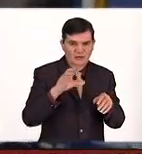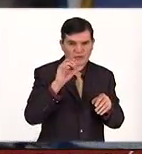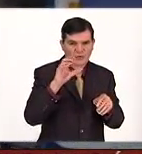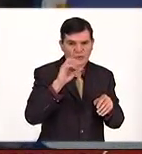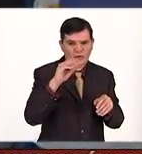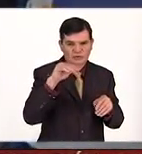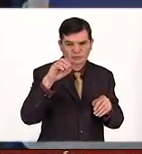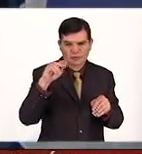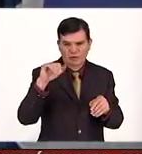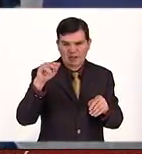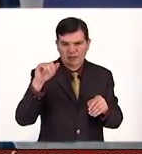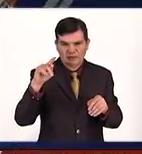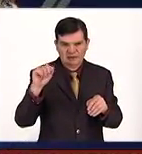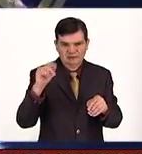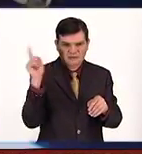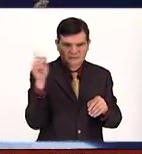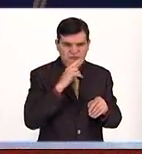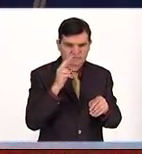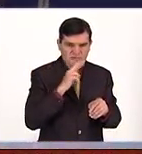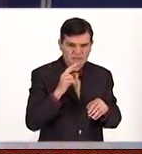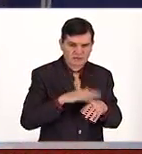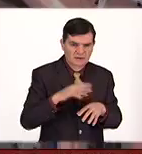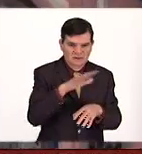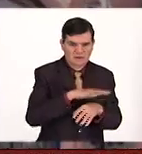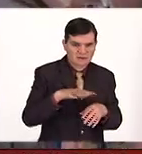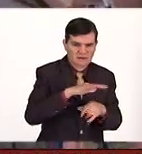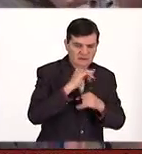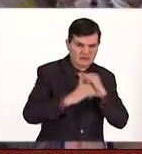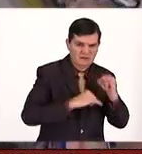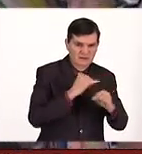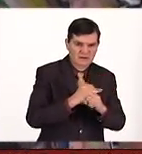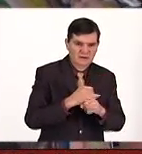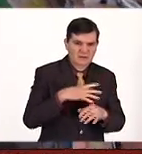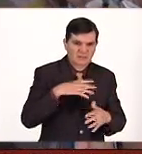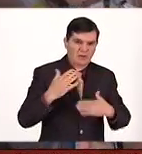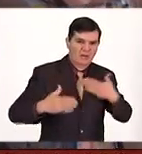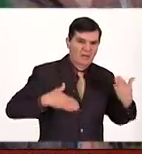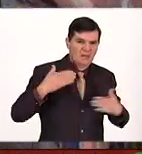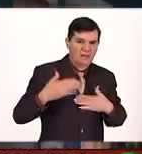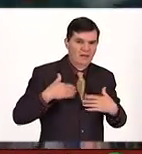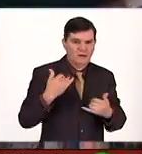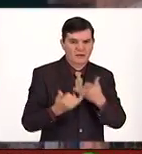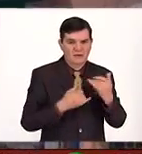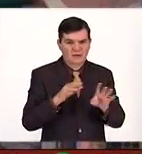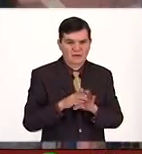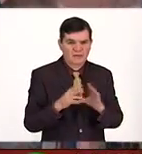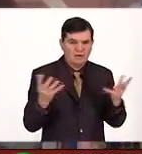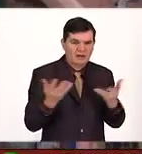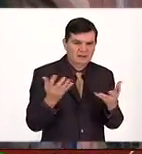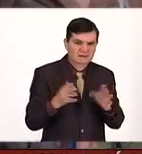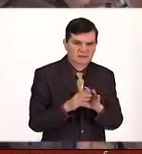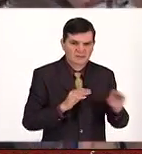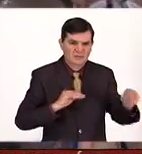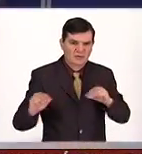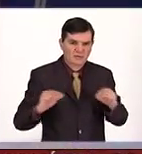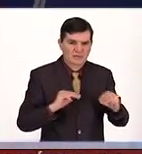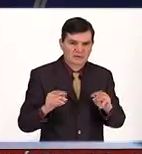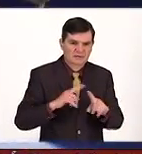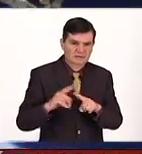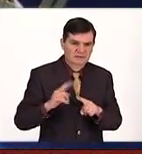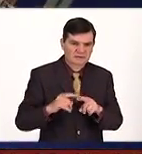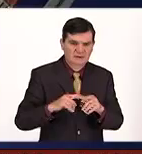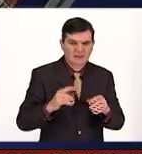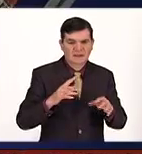porque los cosmonautas son los rusos de la Estación Espacial Internacional, se divierten mientras intentan realizar movimientos de